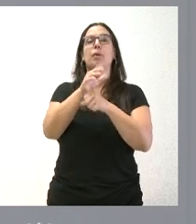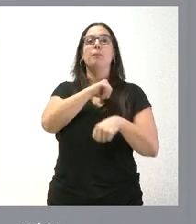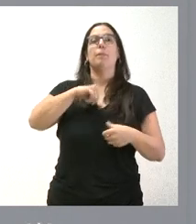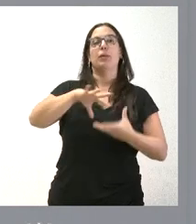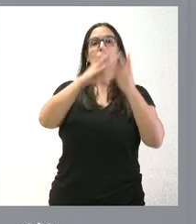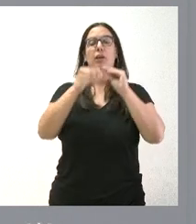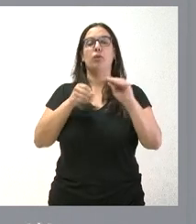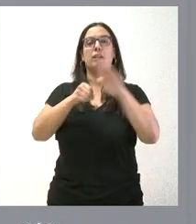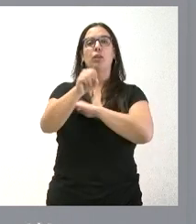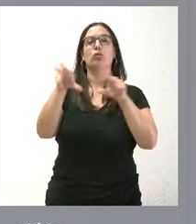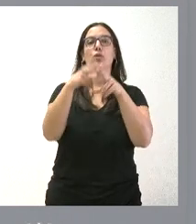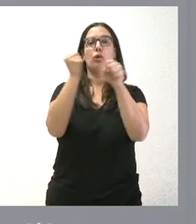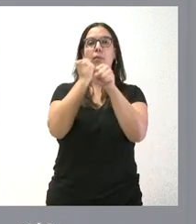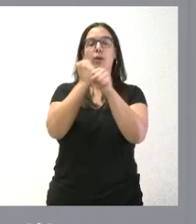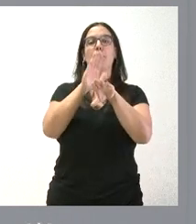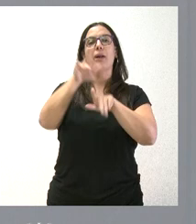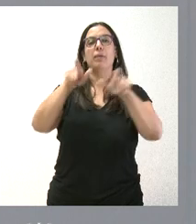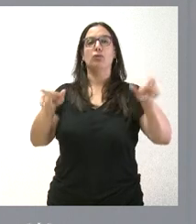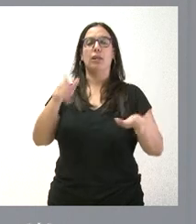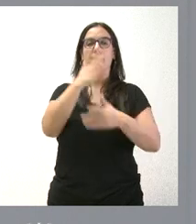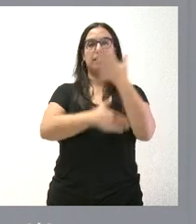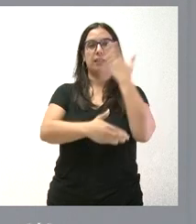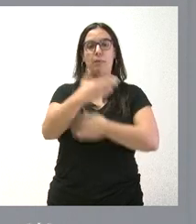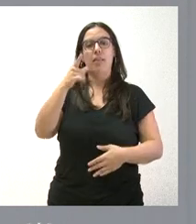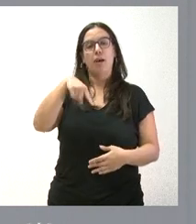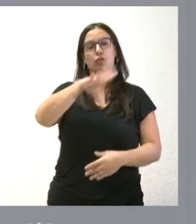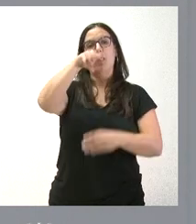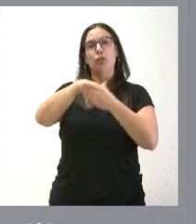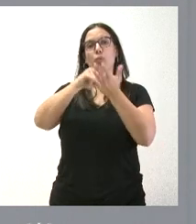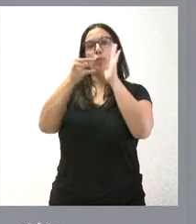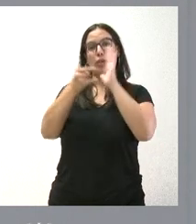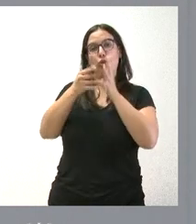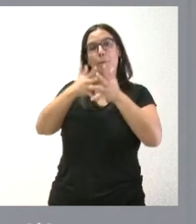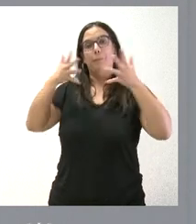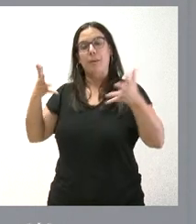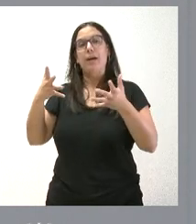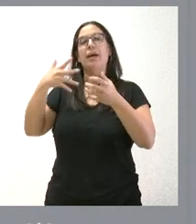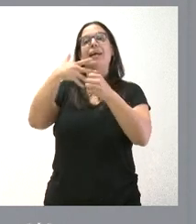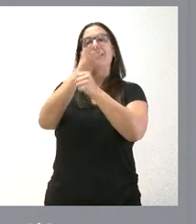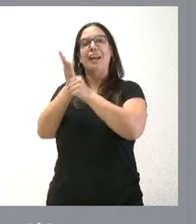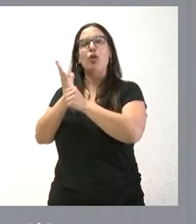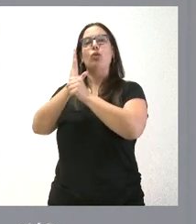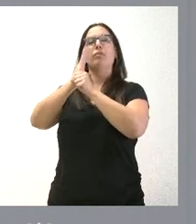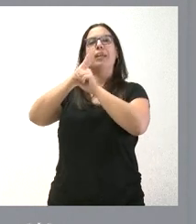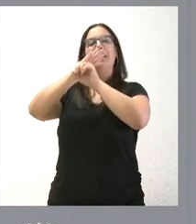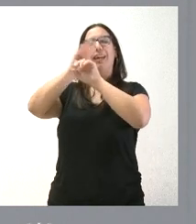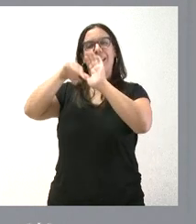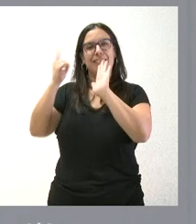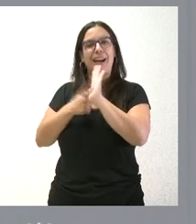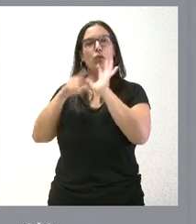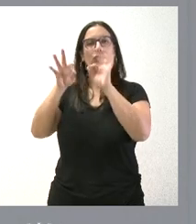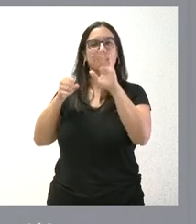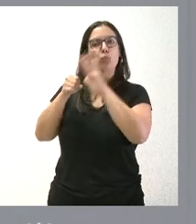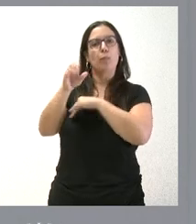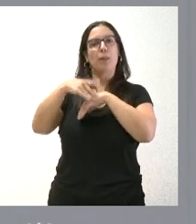personas con discapacidad, que formarán parte de un proyecto más amplio sobre itinerarios integrados de inclusión dirigidos a este colectivo. por tanto,